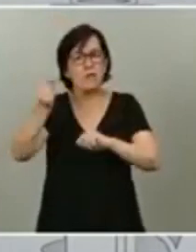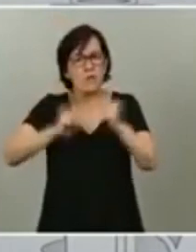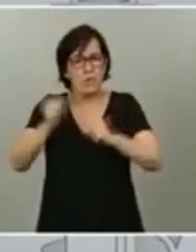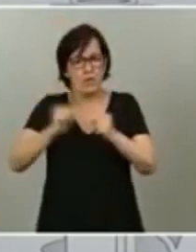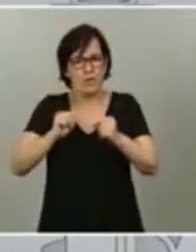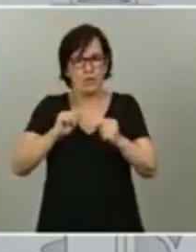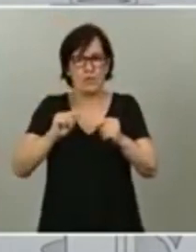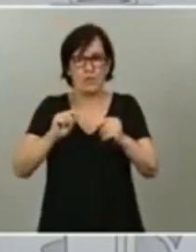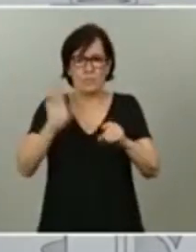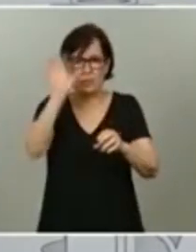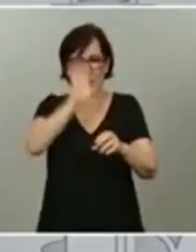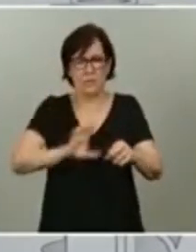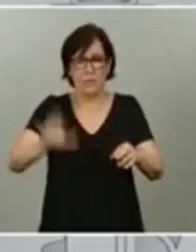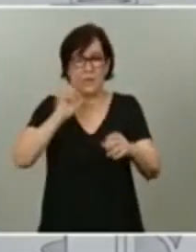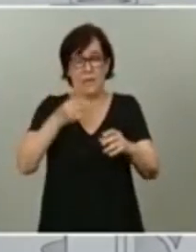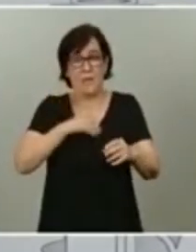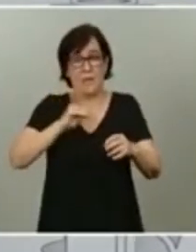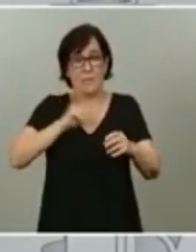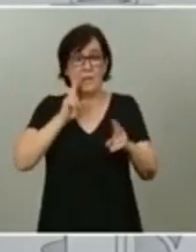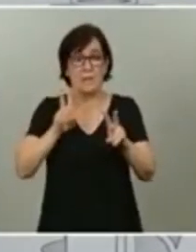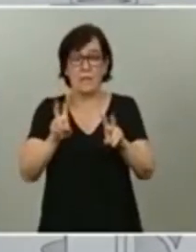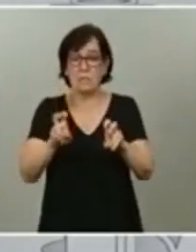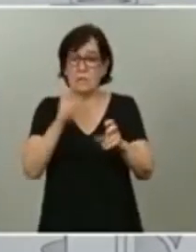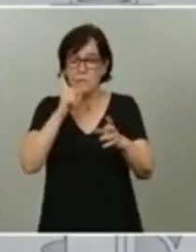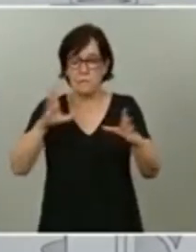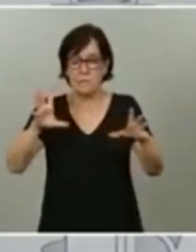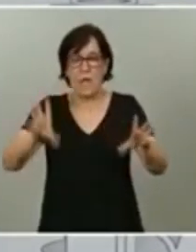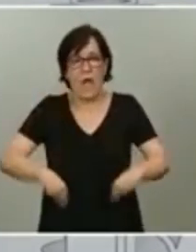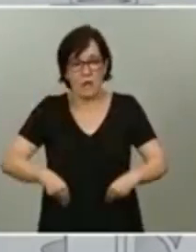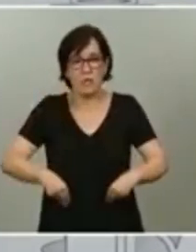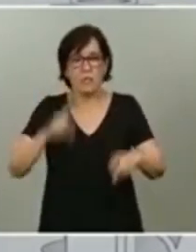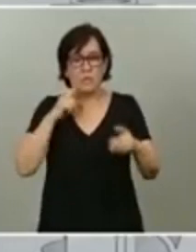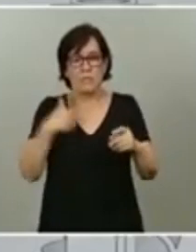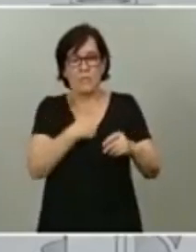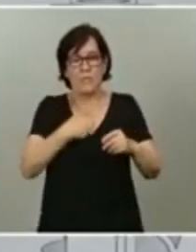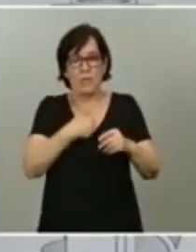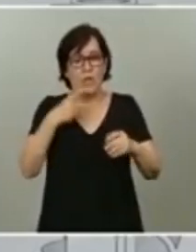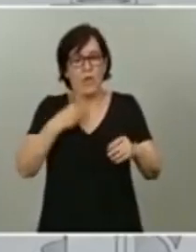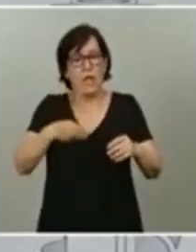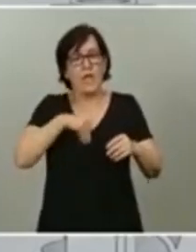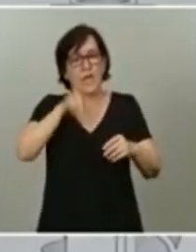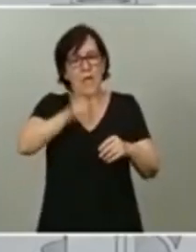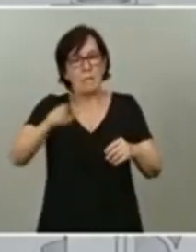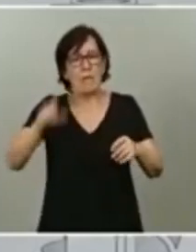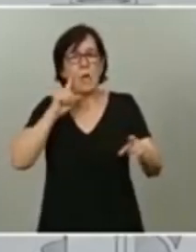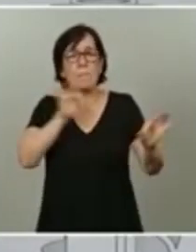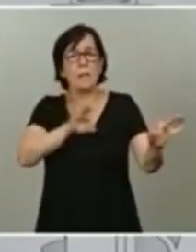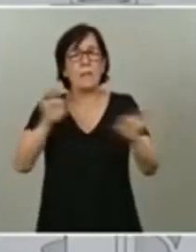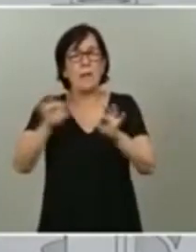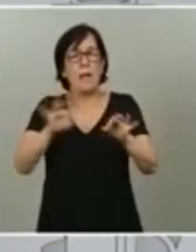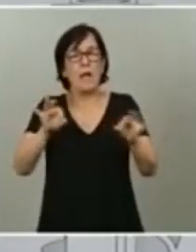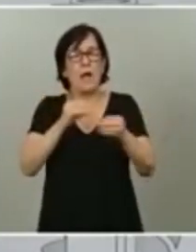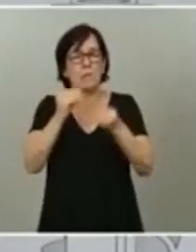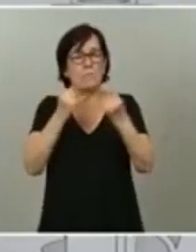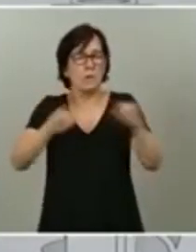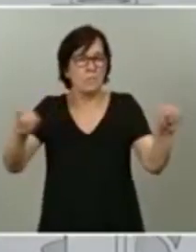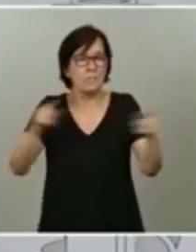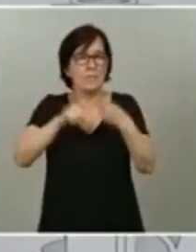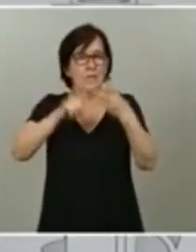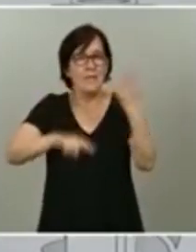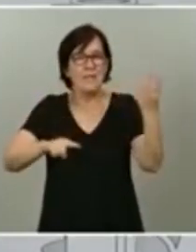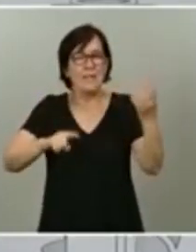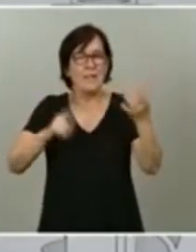el nuevo gobierno acababa de asumir sus funciones y los españoles se preparaban para celebraciones tan populares como las fallas